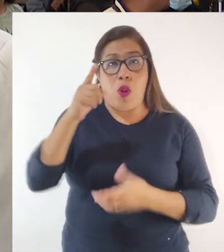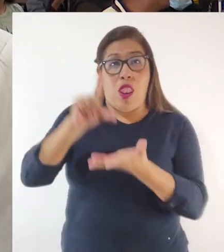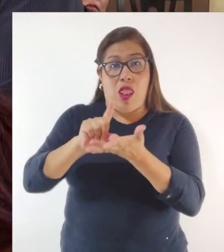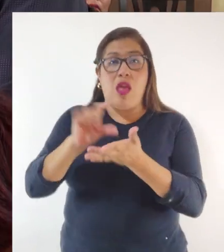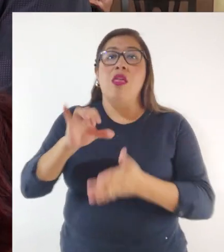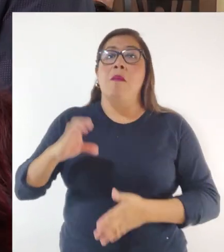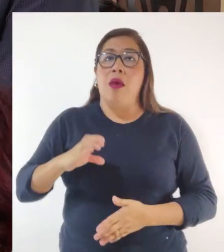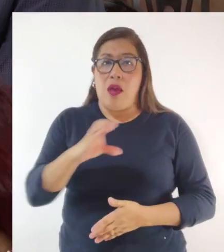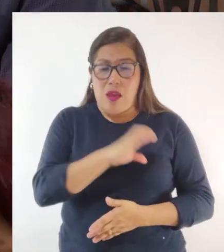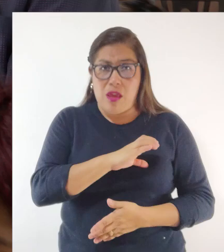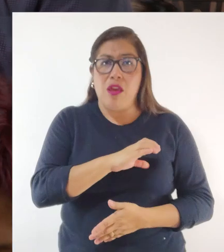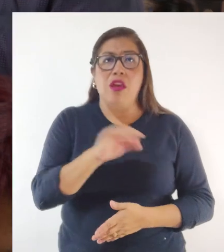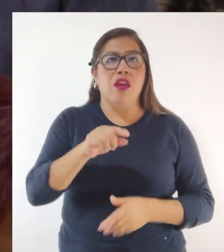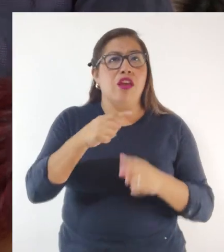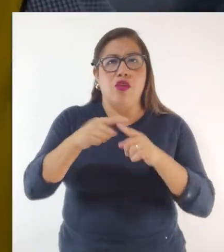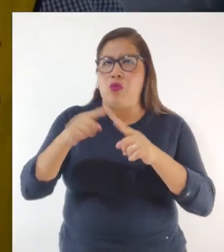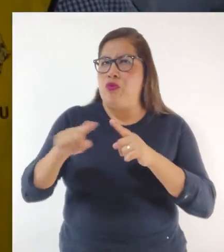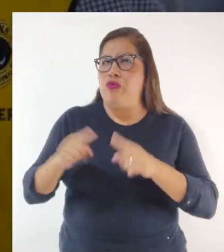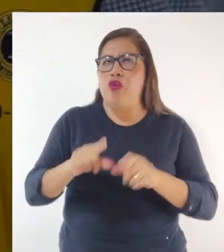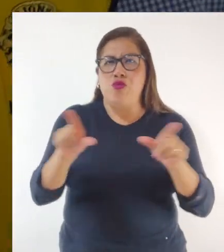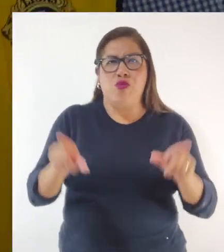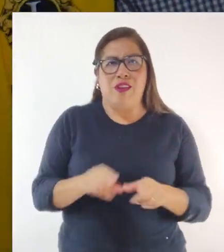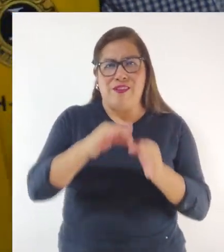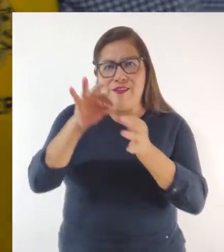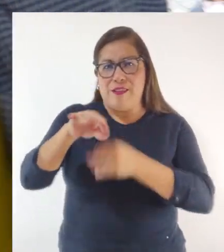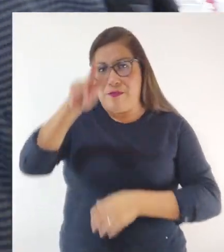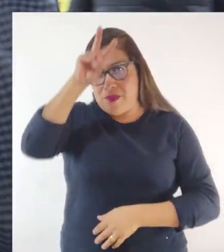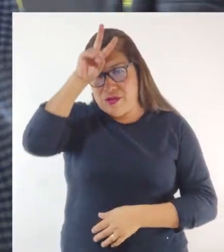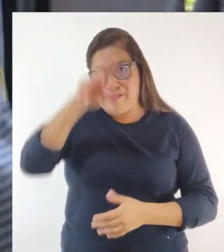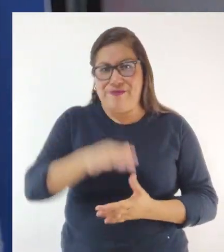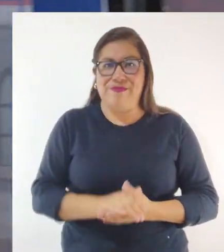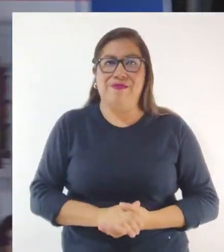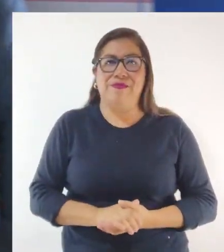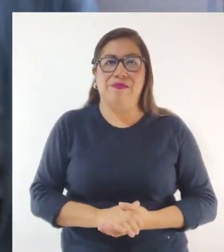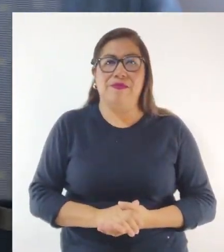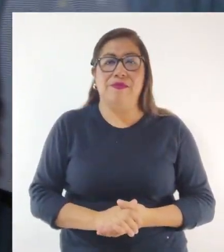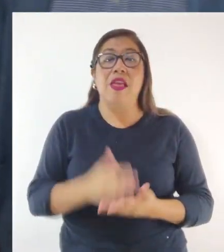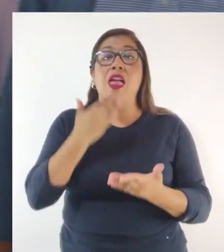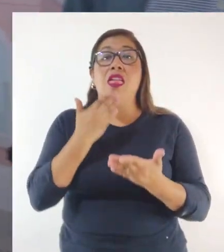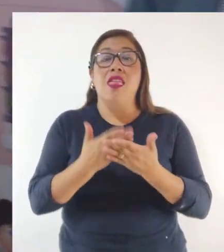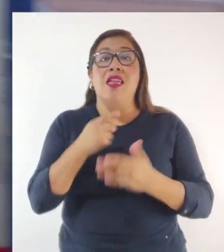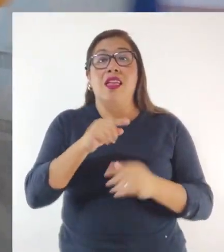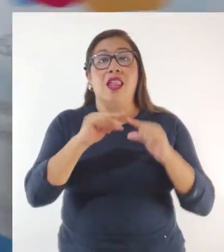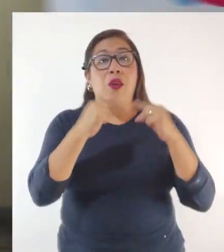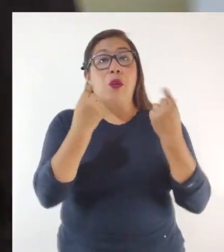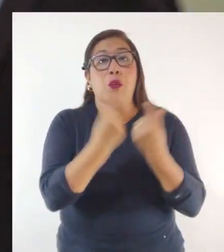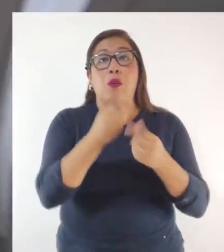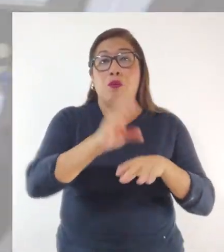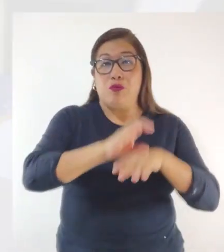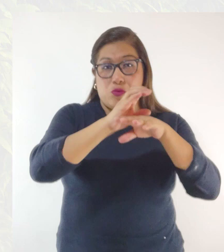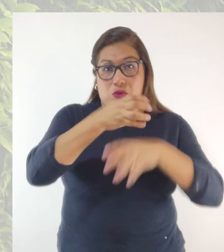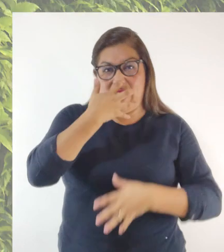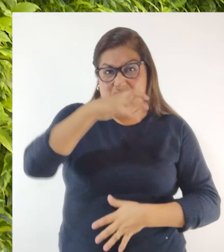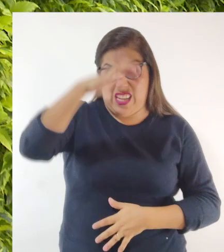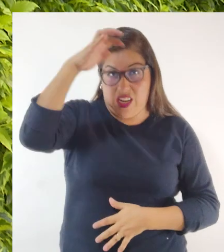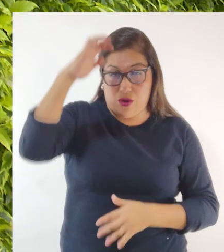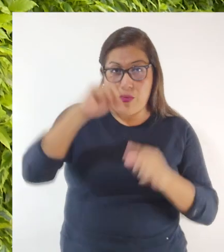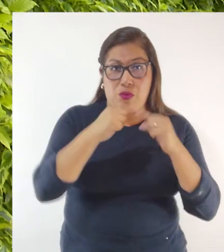en Lima, el Callao, sino también en todo el Perú. Gracias al Comité de Leones,